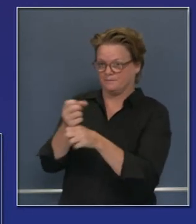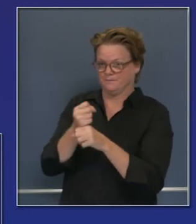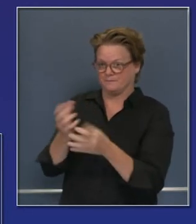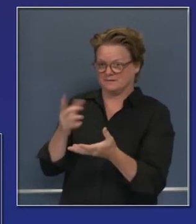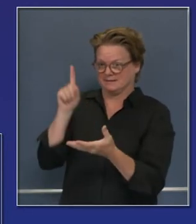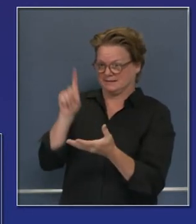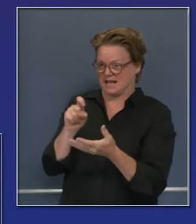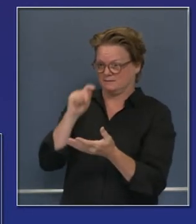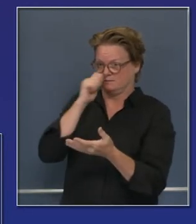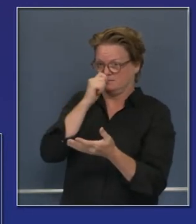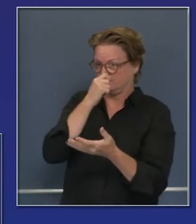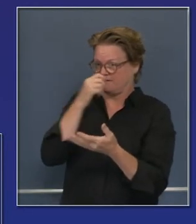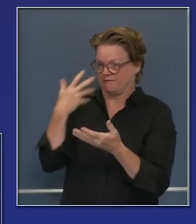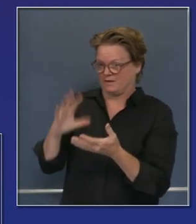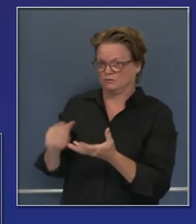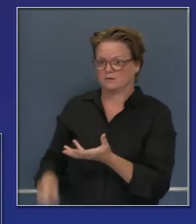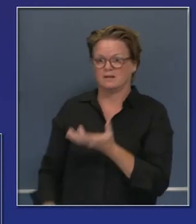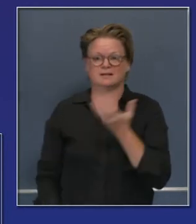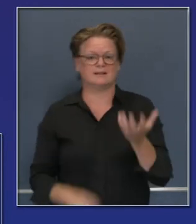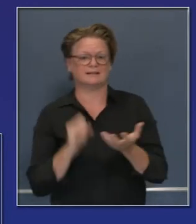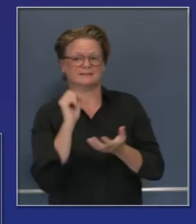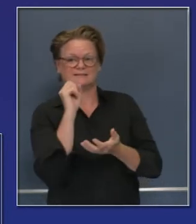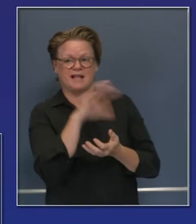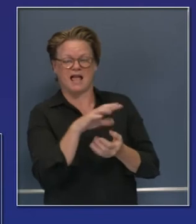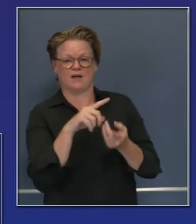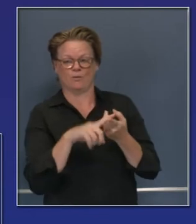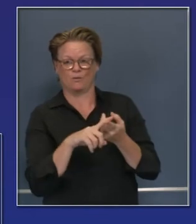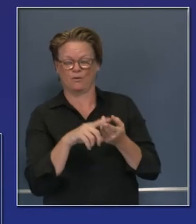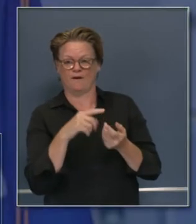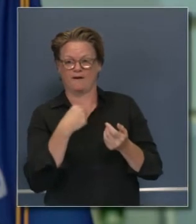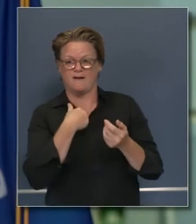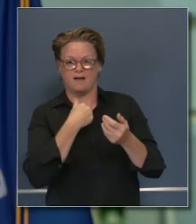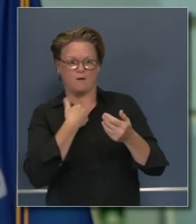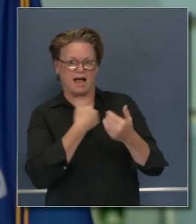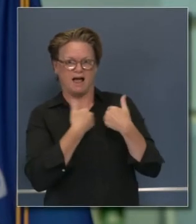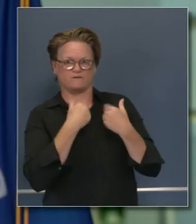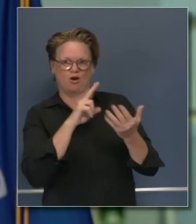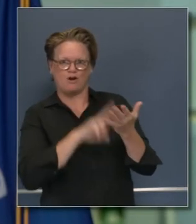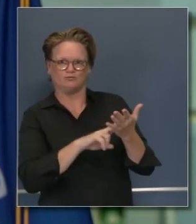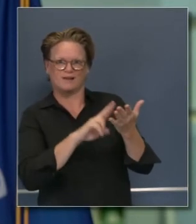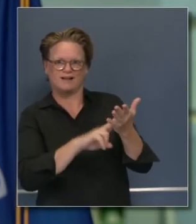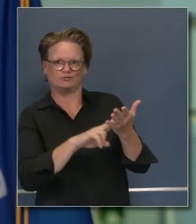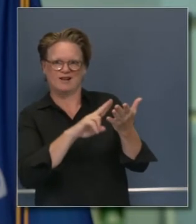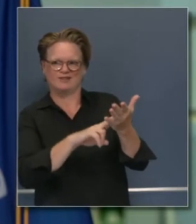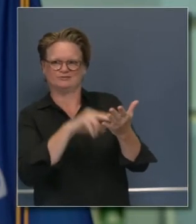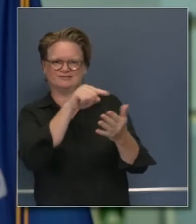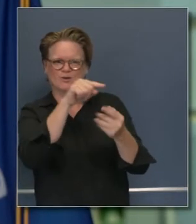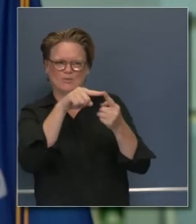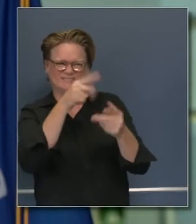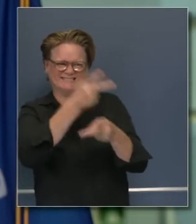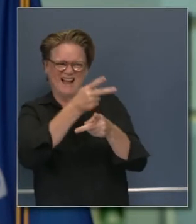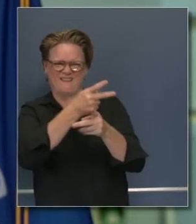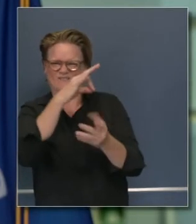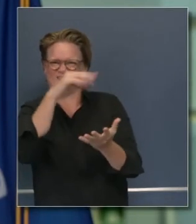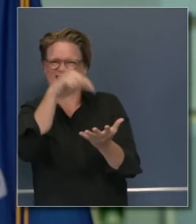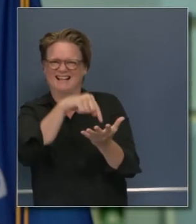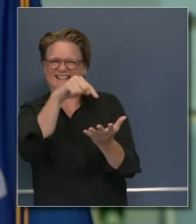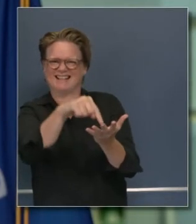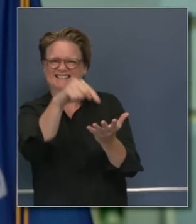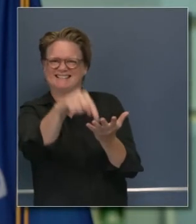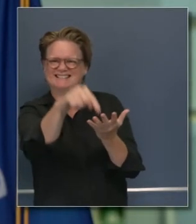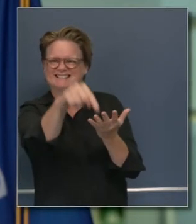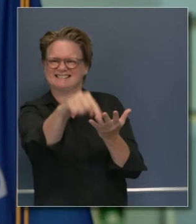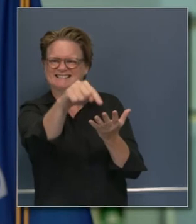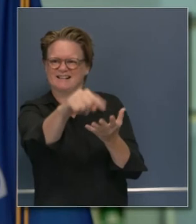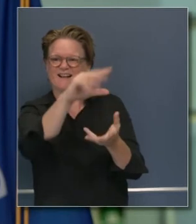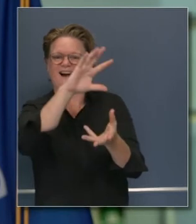mover las pruebas las pruebas al laboratorio y tener esos contratos otra parte pero trasfondo es la capacidad